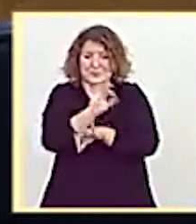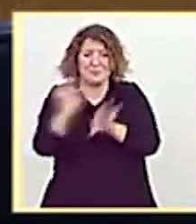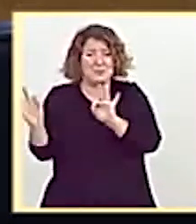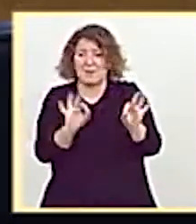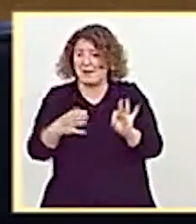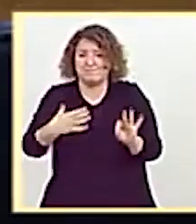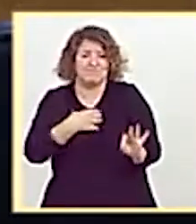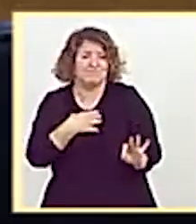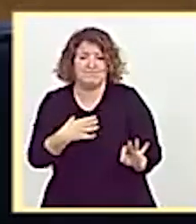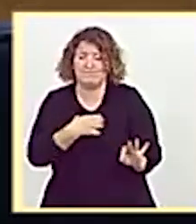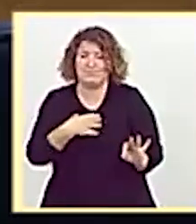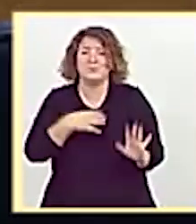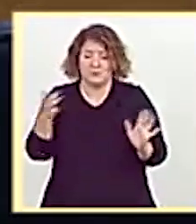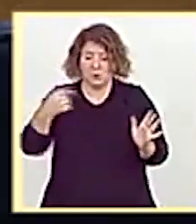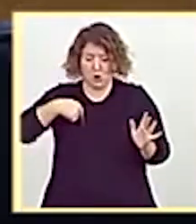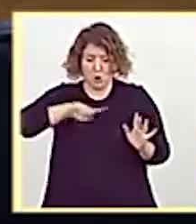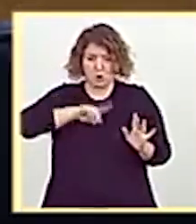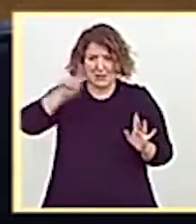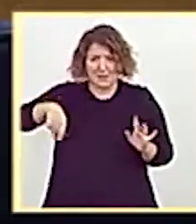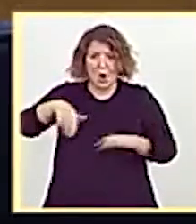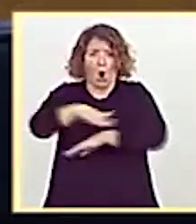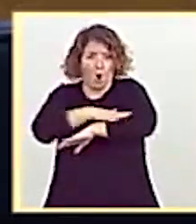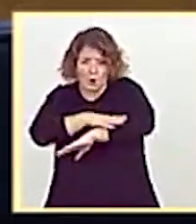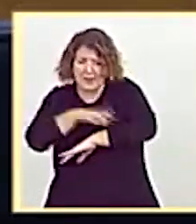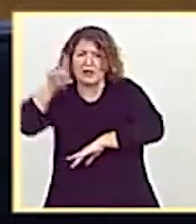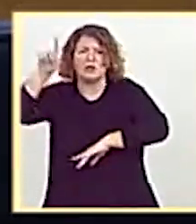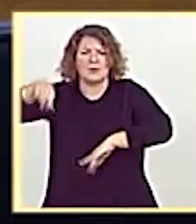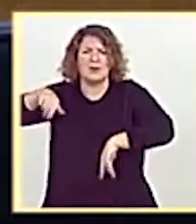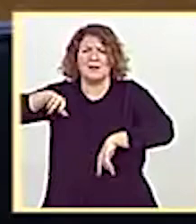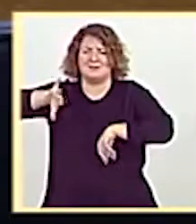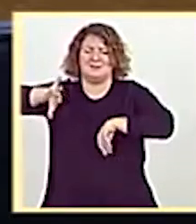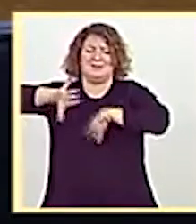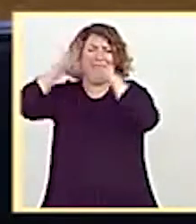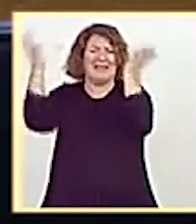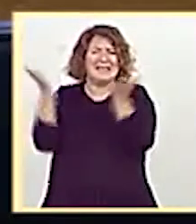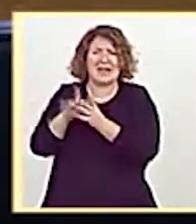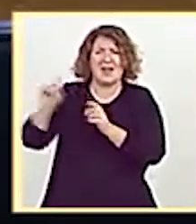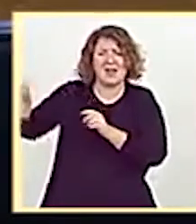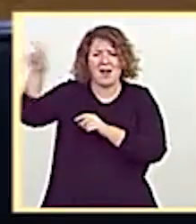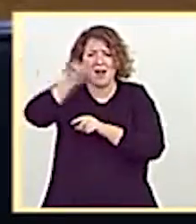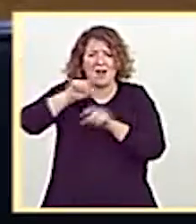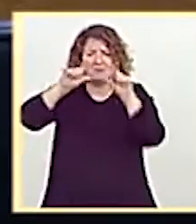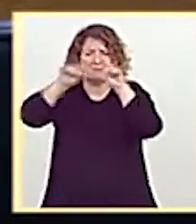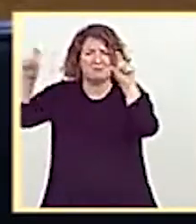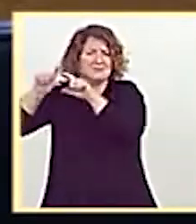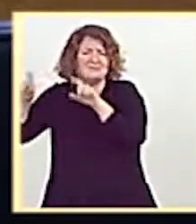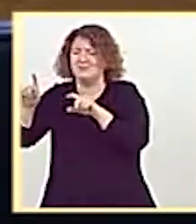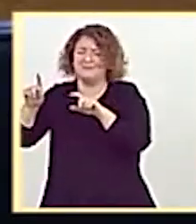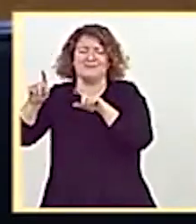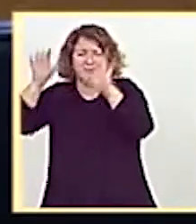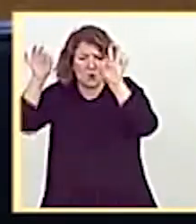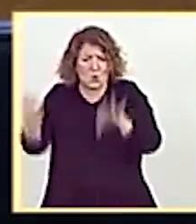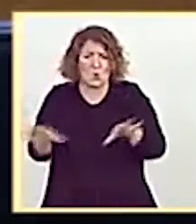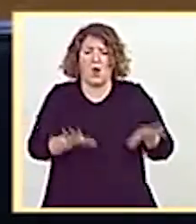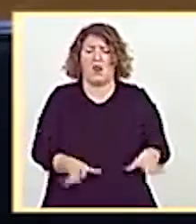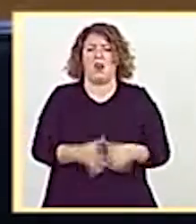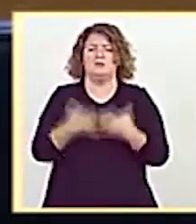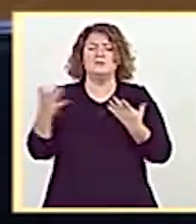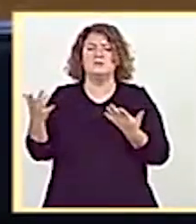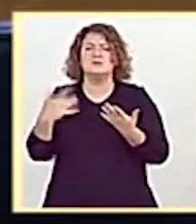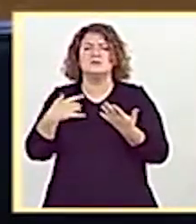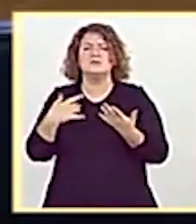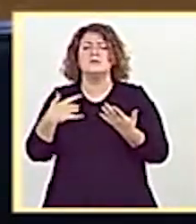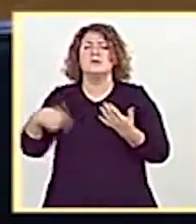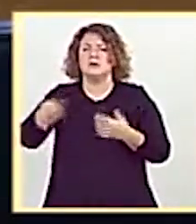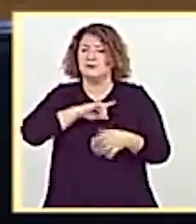gobiernos y los organismos internacionales. Insisto, en esta situación, sin precedentes, hemos de tomar cualquier previsión con la máxima cautela y, sobre